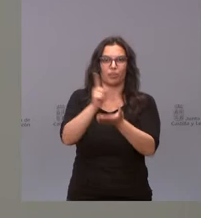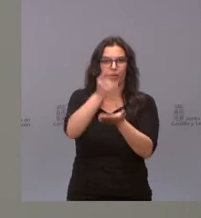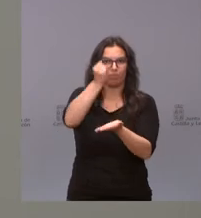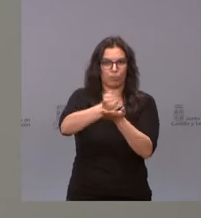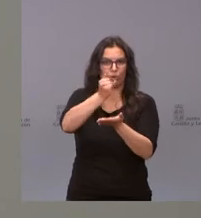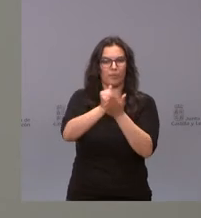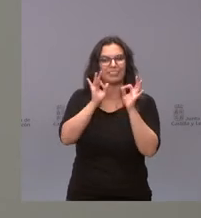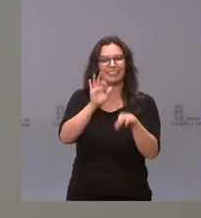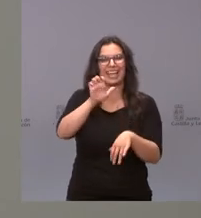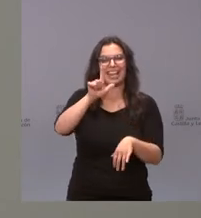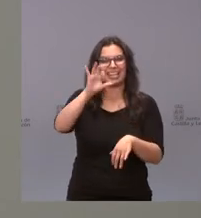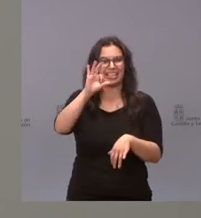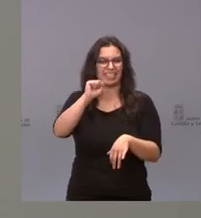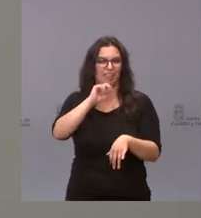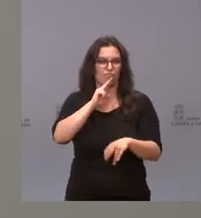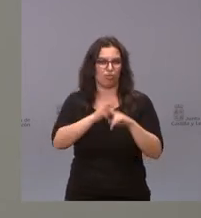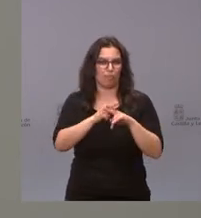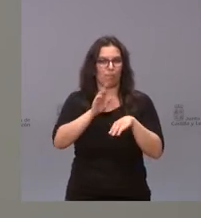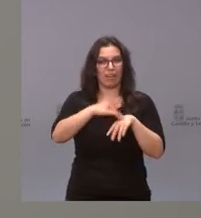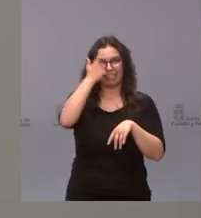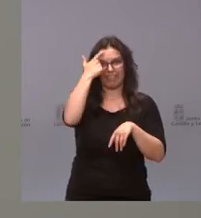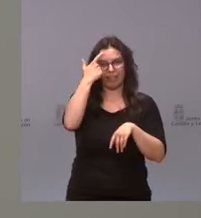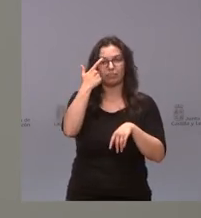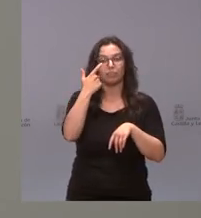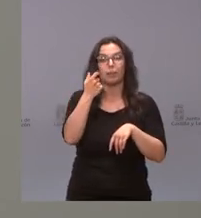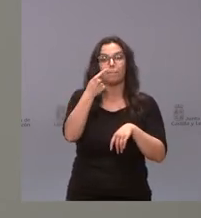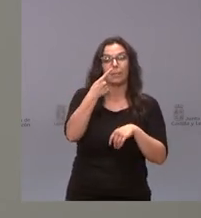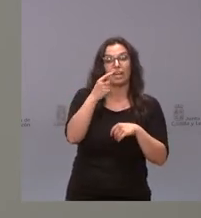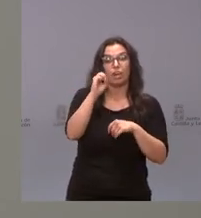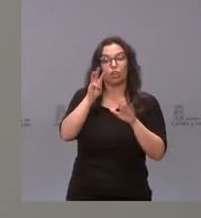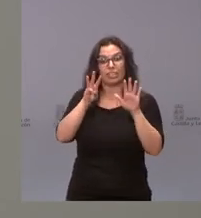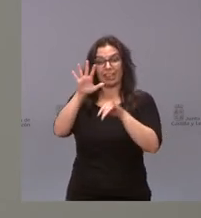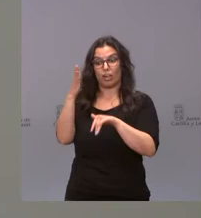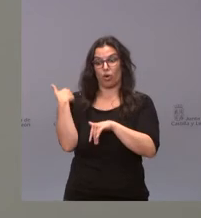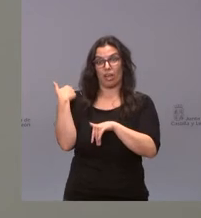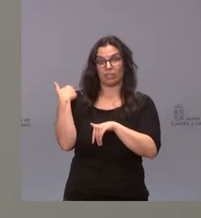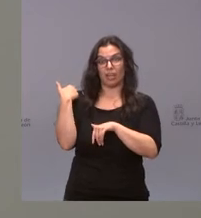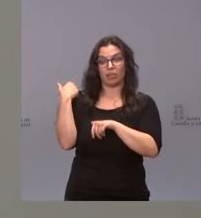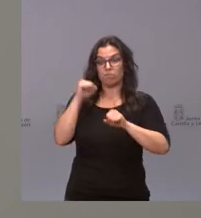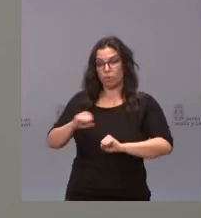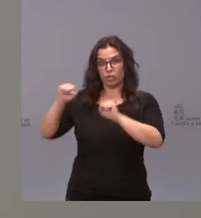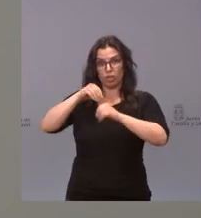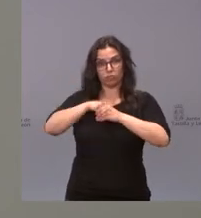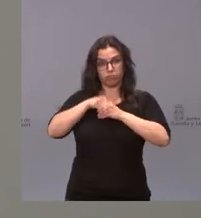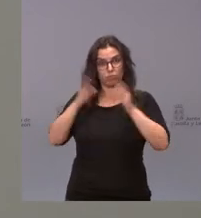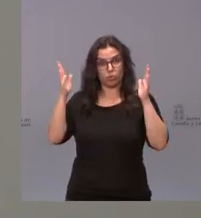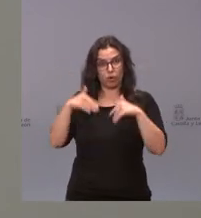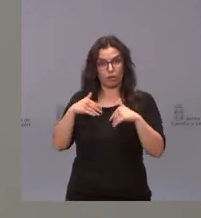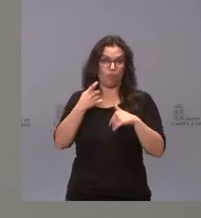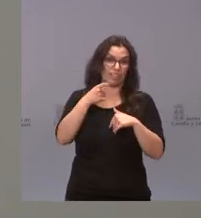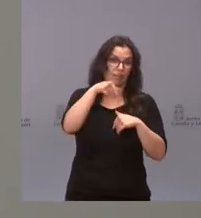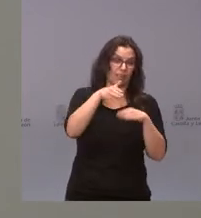estudio serológico, a los mil ochenta y cinco trabajadores que habían quedado pendientes antes de Navidad.